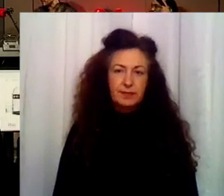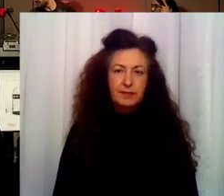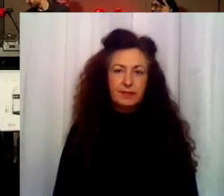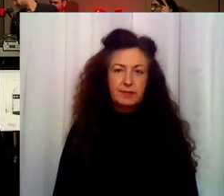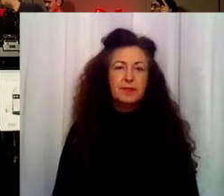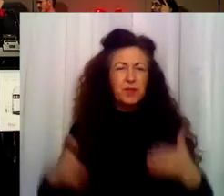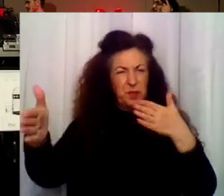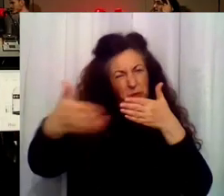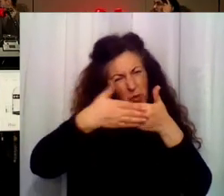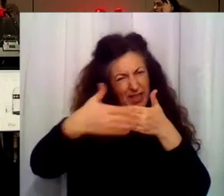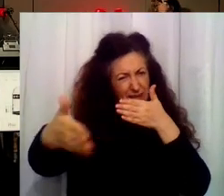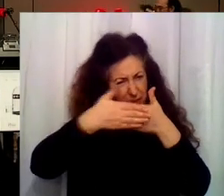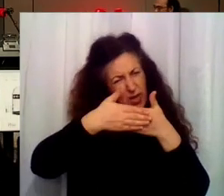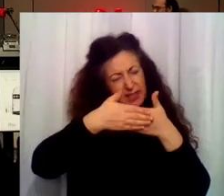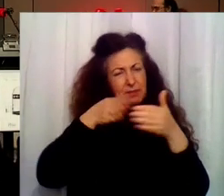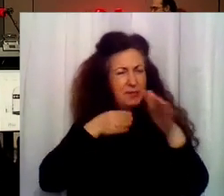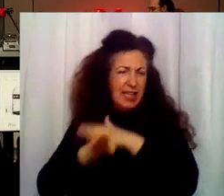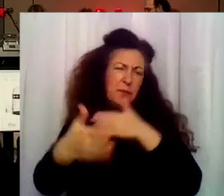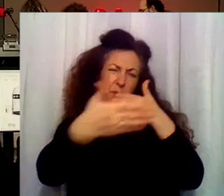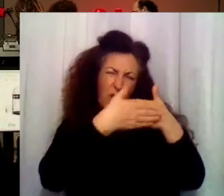Ciérrala, ciérrala, que tengamos un poco de intimidad. Vale.